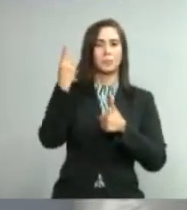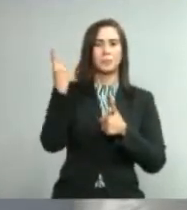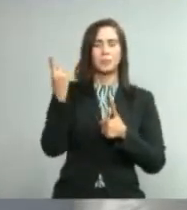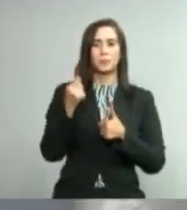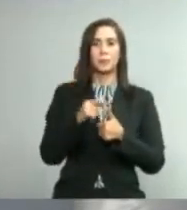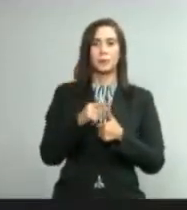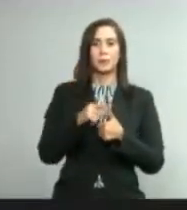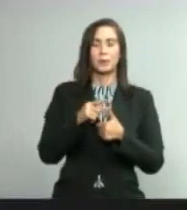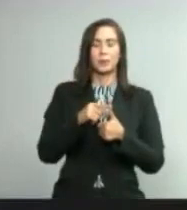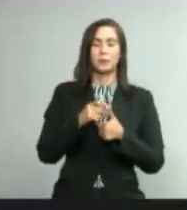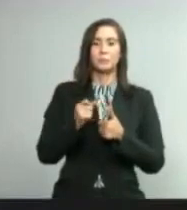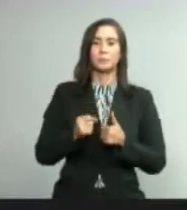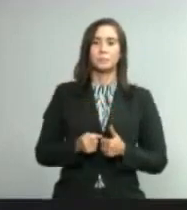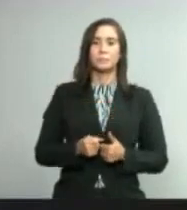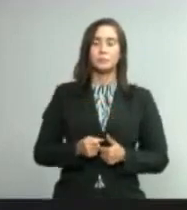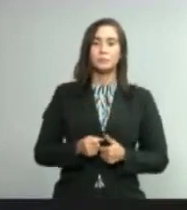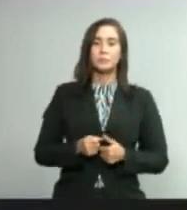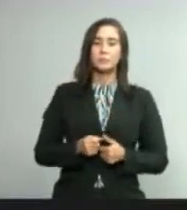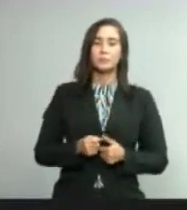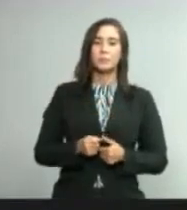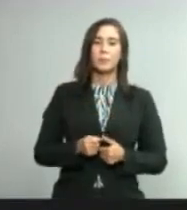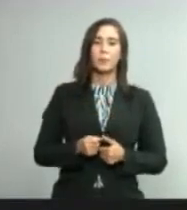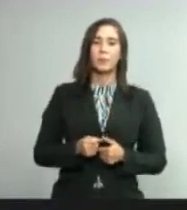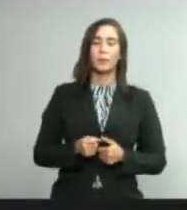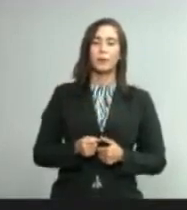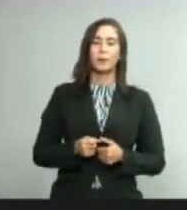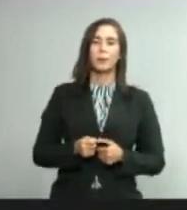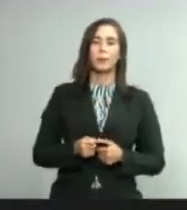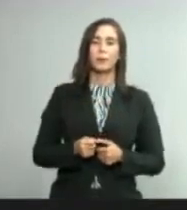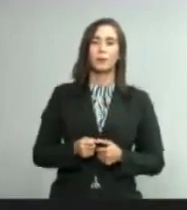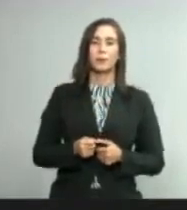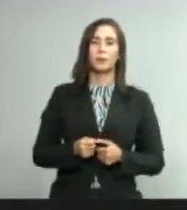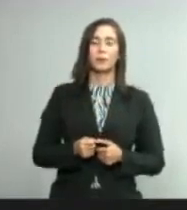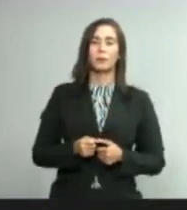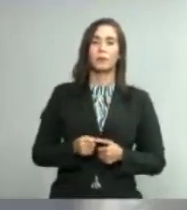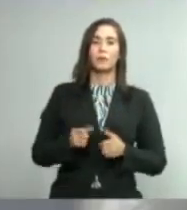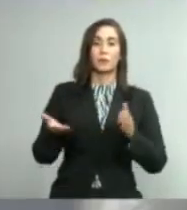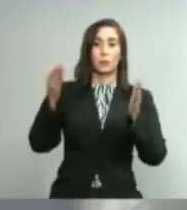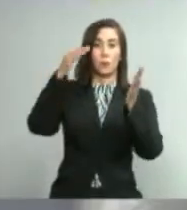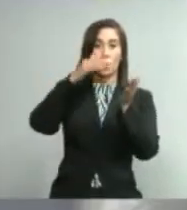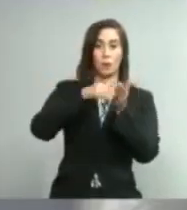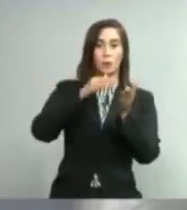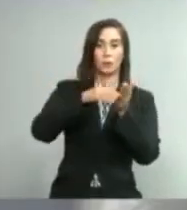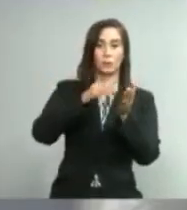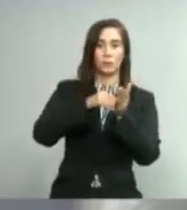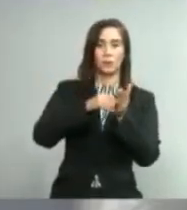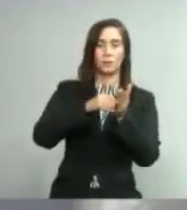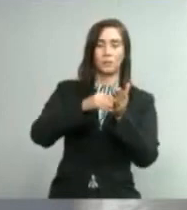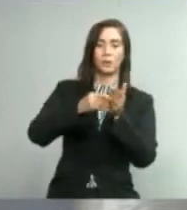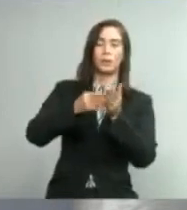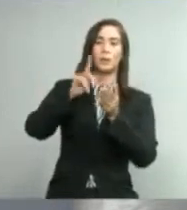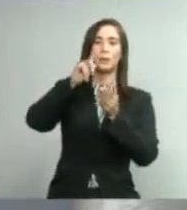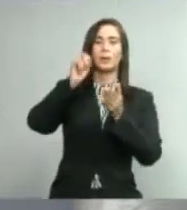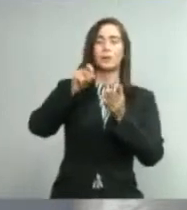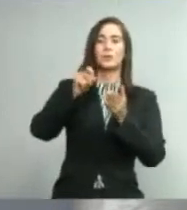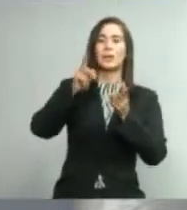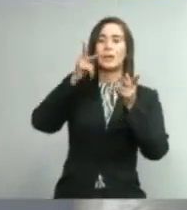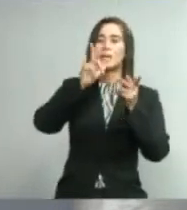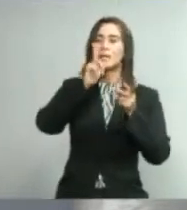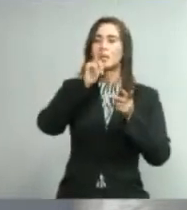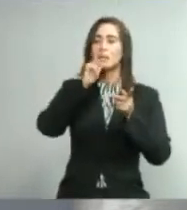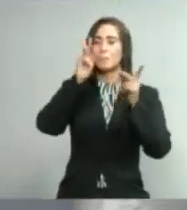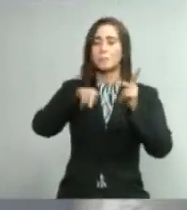La primera pregunta usted se refirió a los focos importados. en la fase de importados y prácticamente